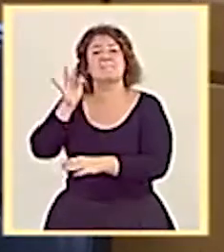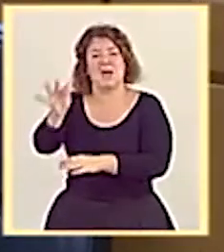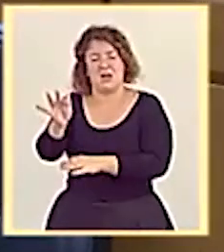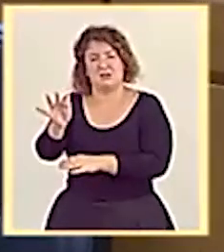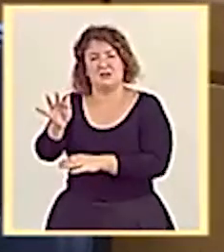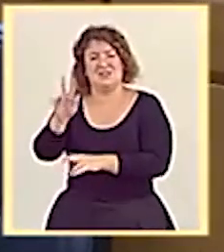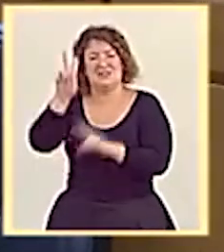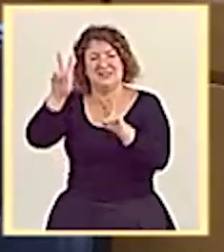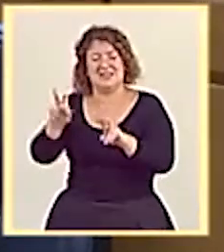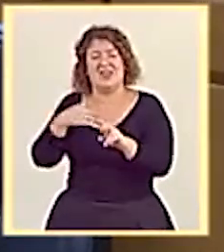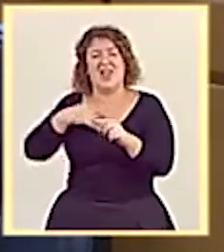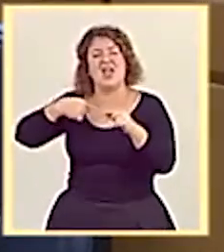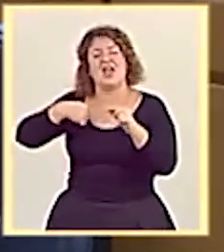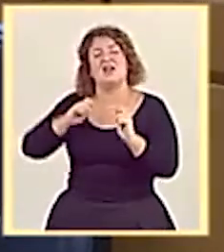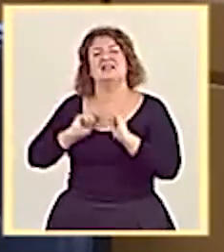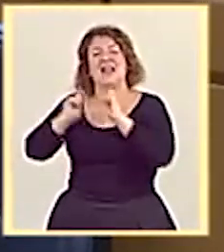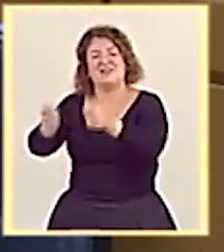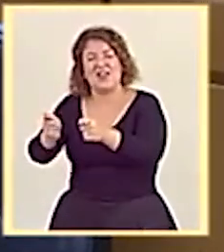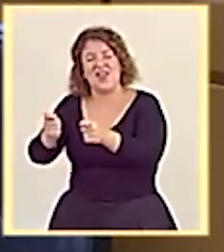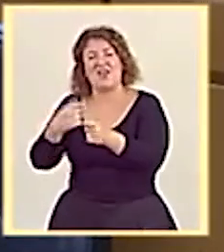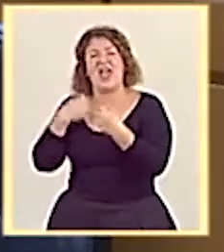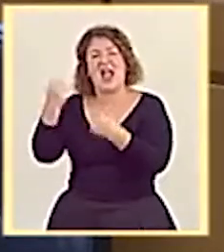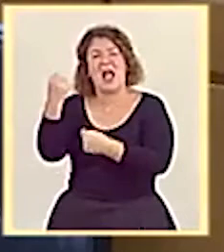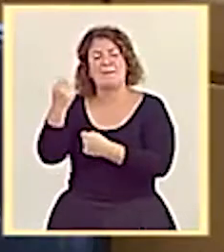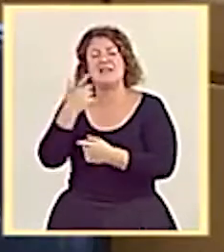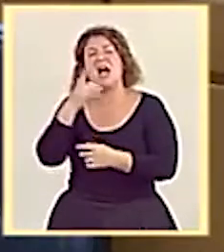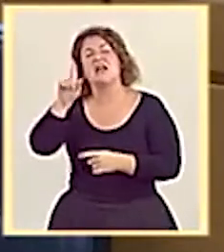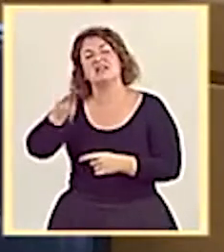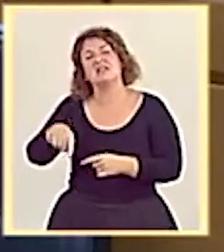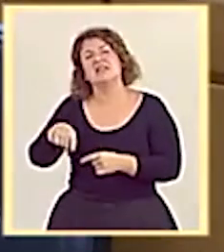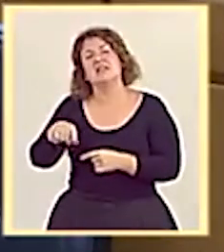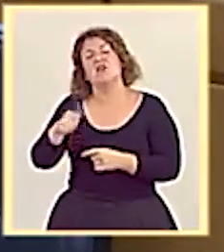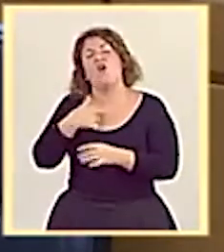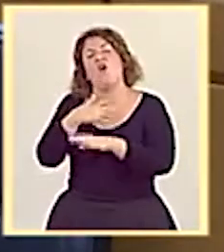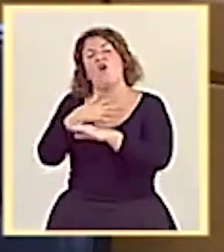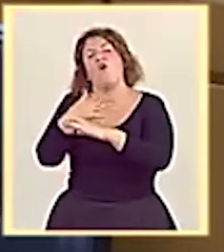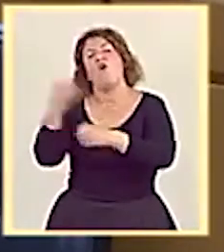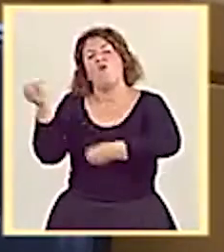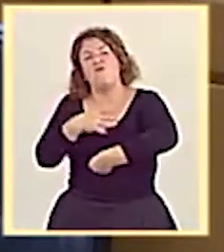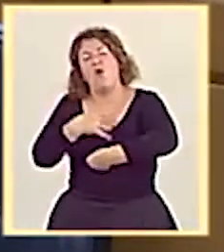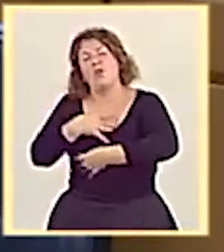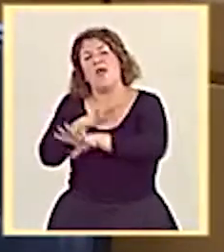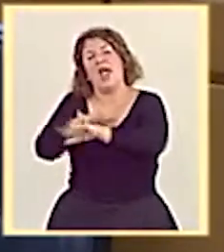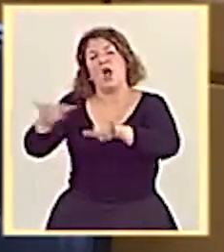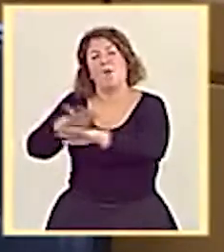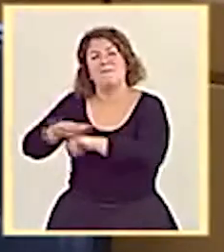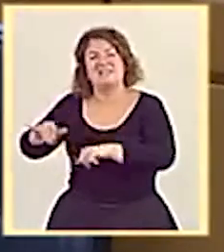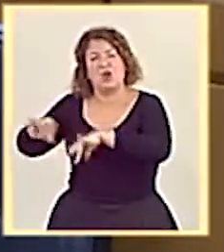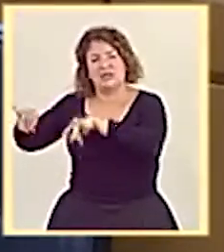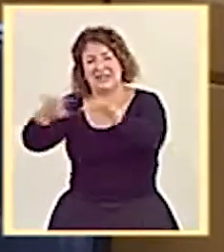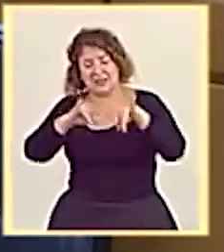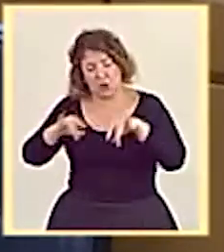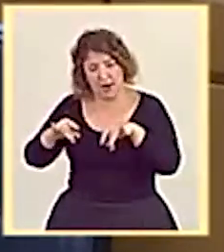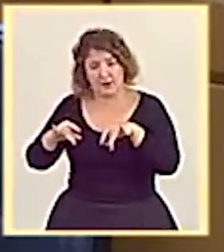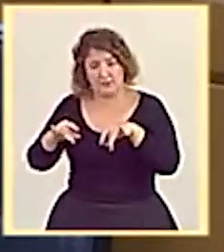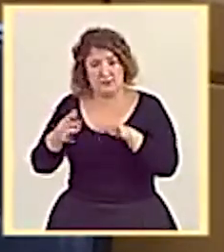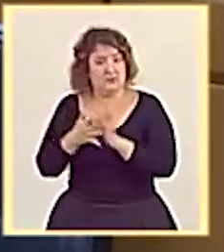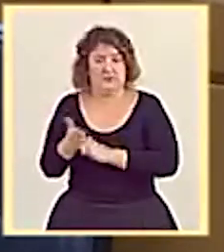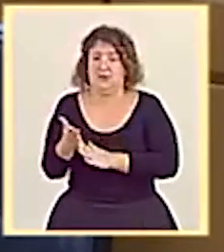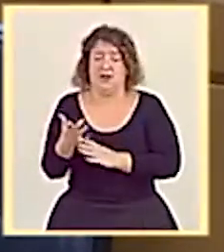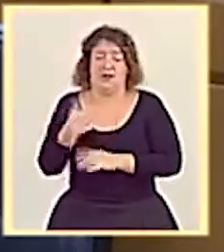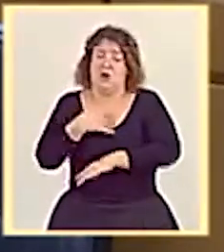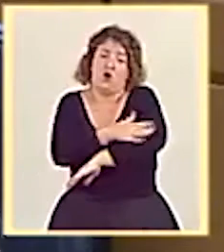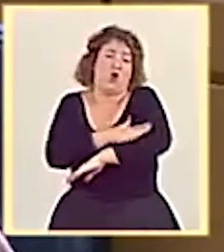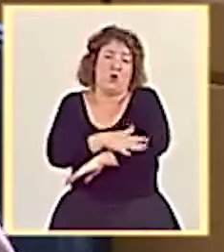corresponda en materia de transferencia de capital y fondos de compensación territorial. Por tanto, señoría, creo que el compromiso de este Gobierno,